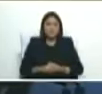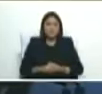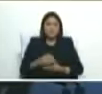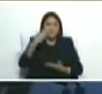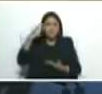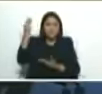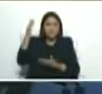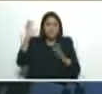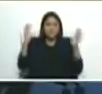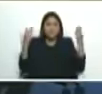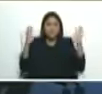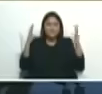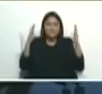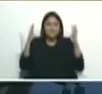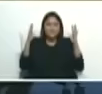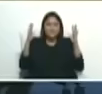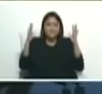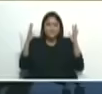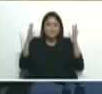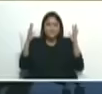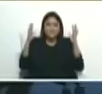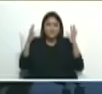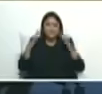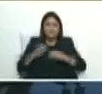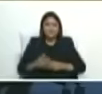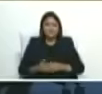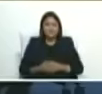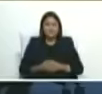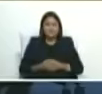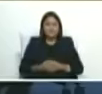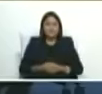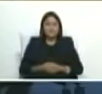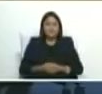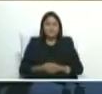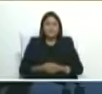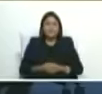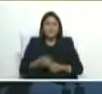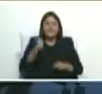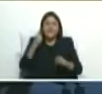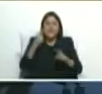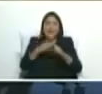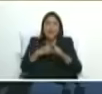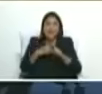defensora de la dignidad y la verdad de Venezuela ex canciller